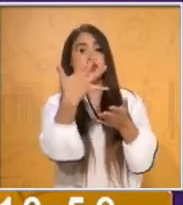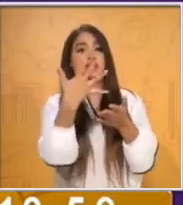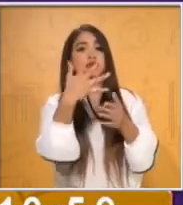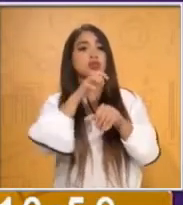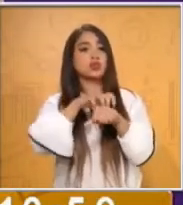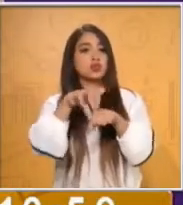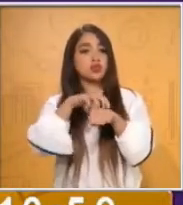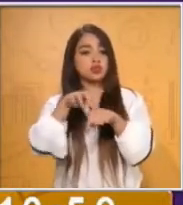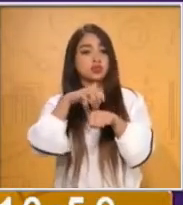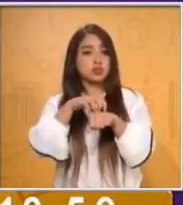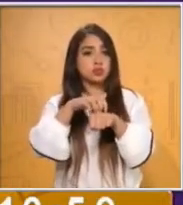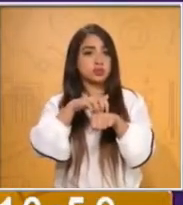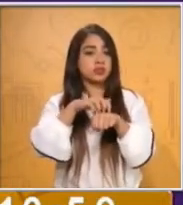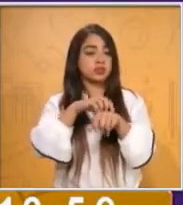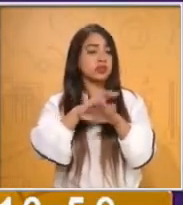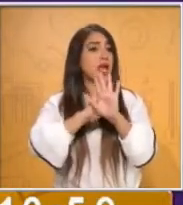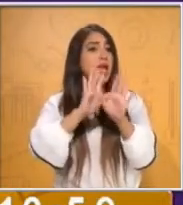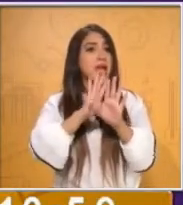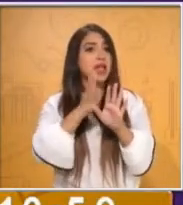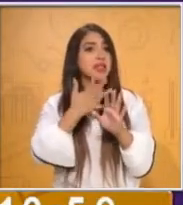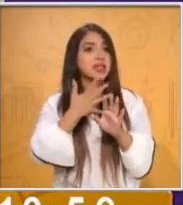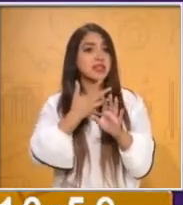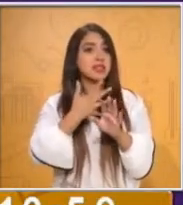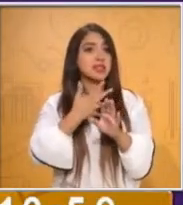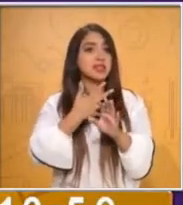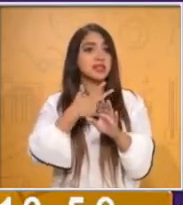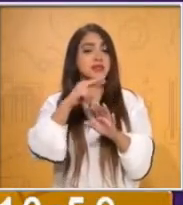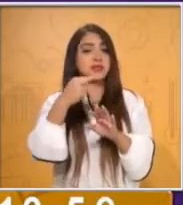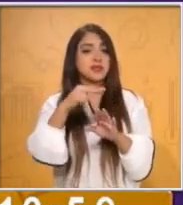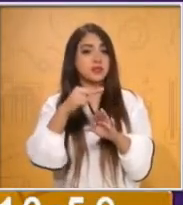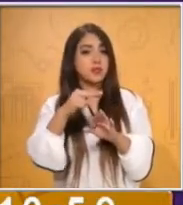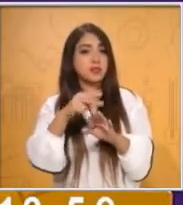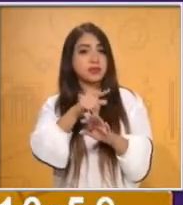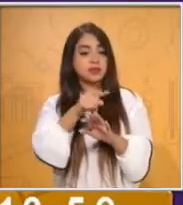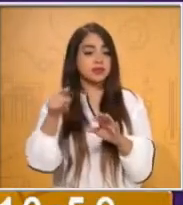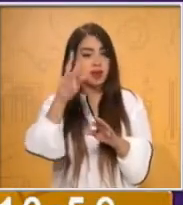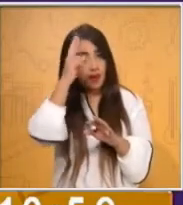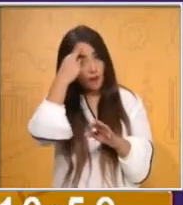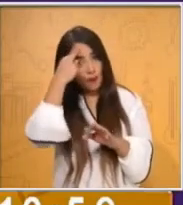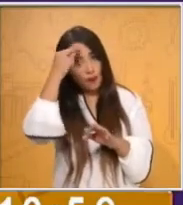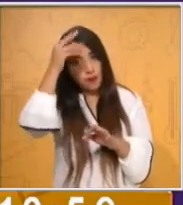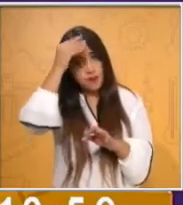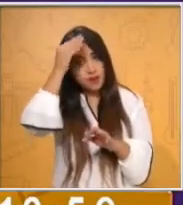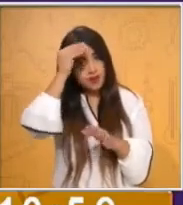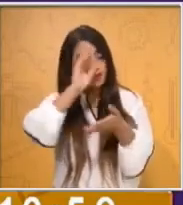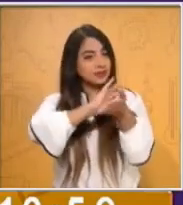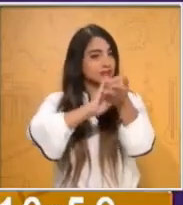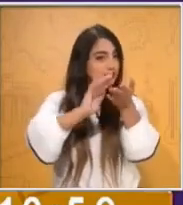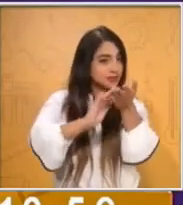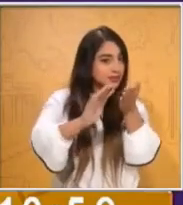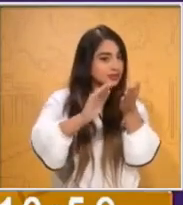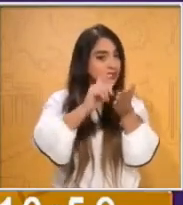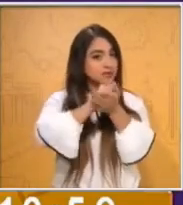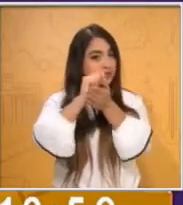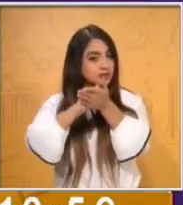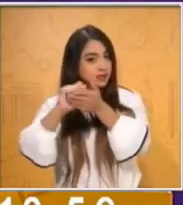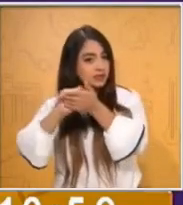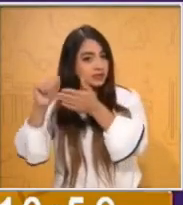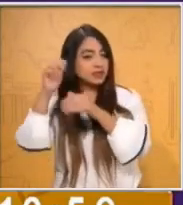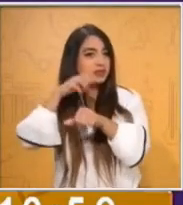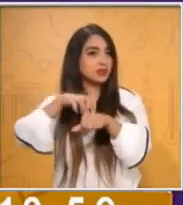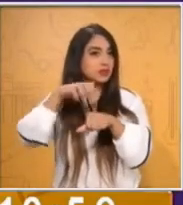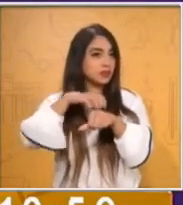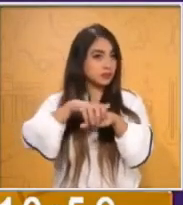te salieron con su nombre. Recuerda, estamos aprendiendo a leer y a escribir números del cero al